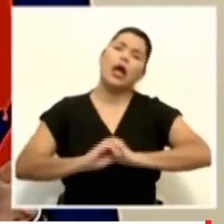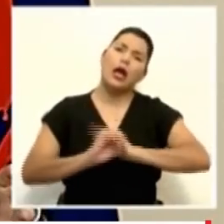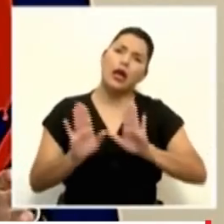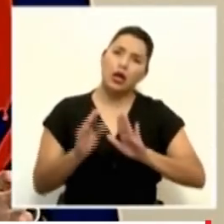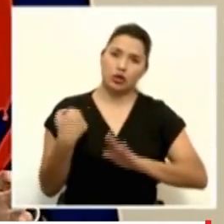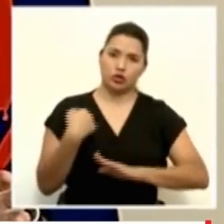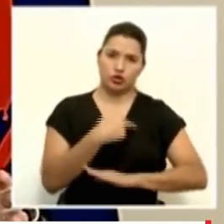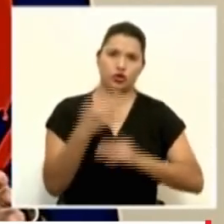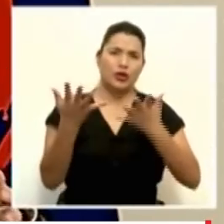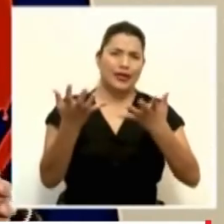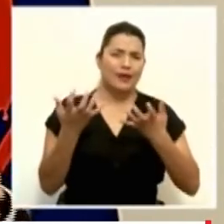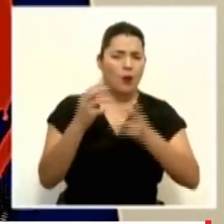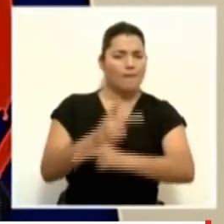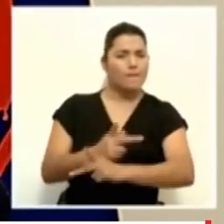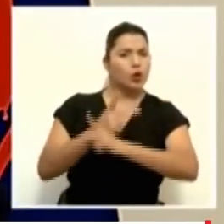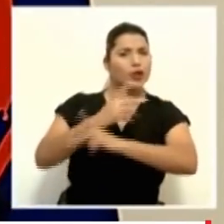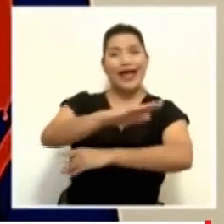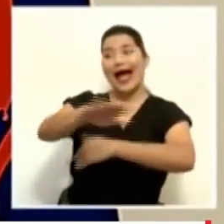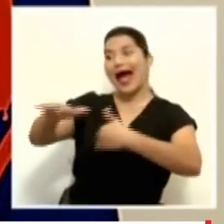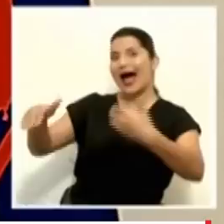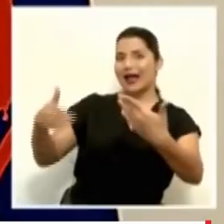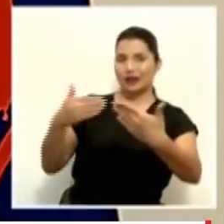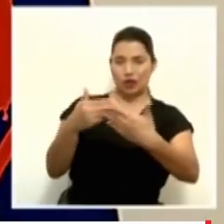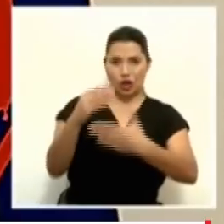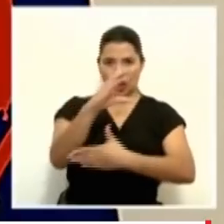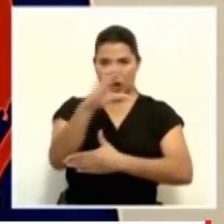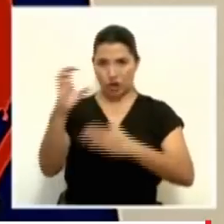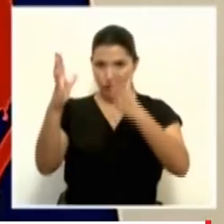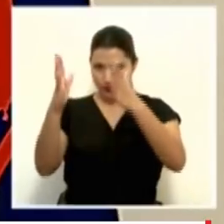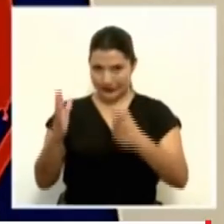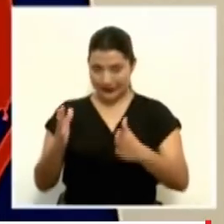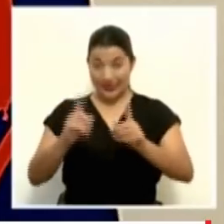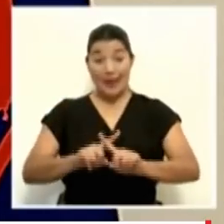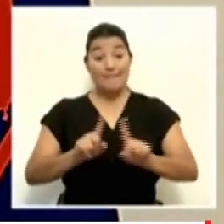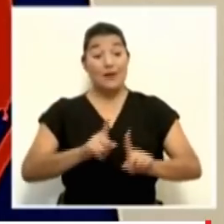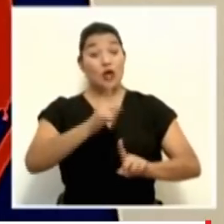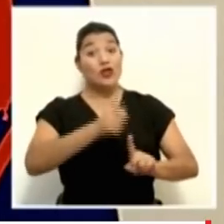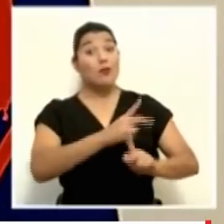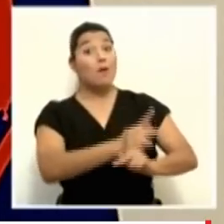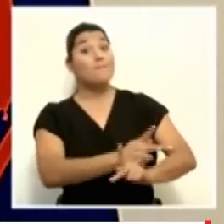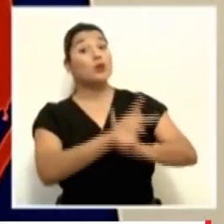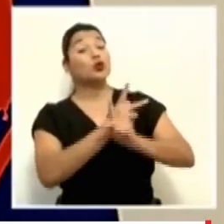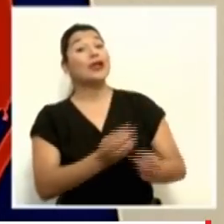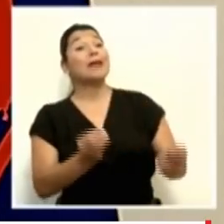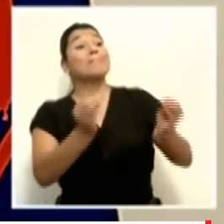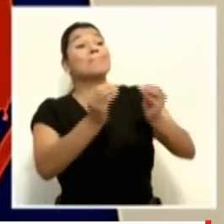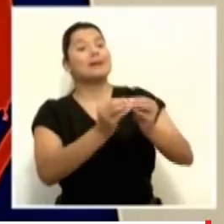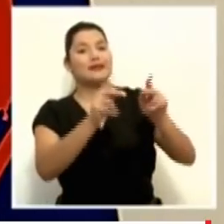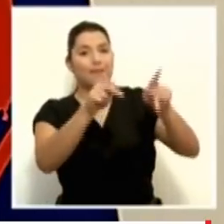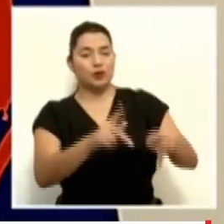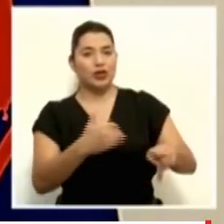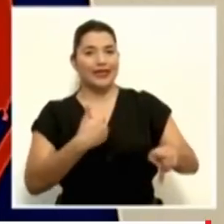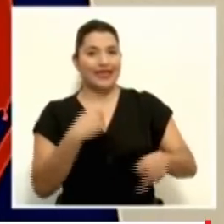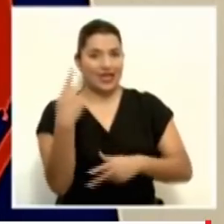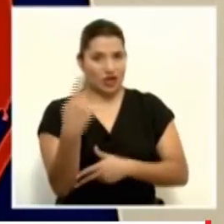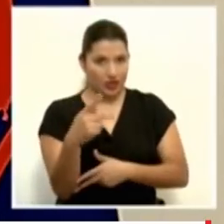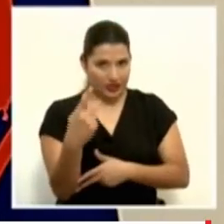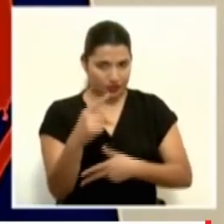población costarricense, pero a los que más hay que proteger son los que tienen factores de riesgo. Número uno,